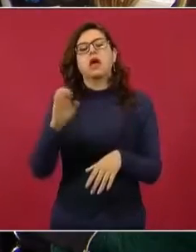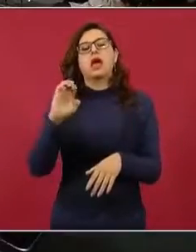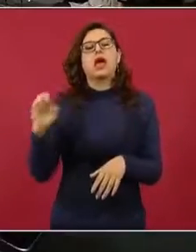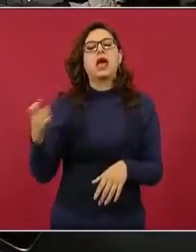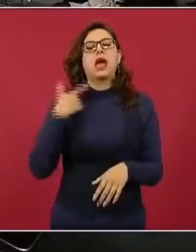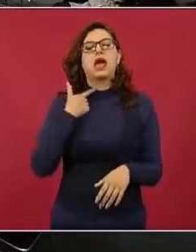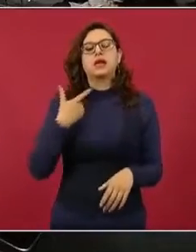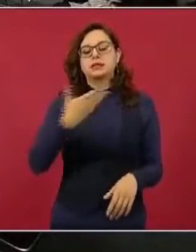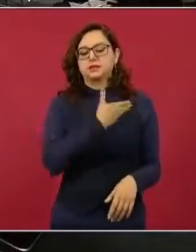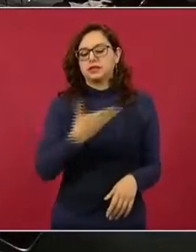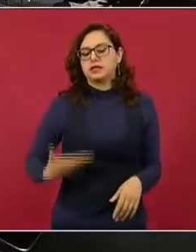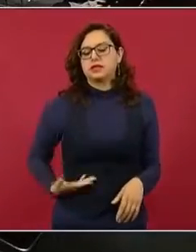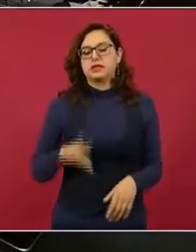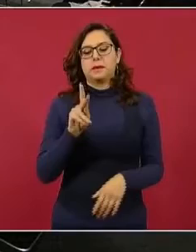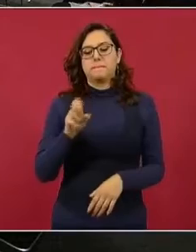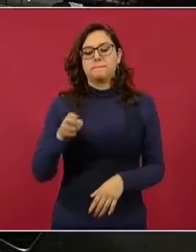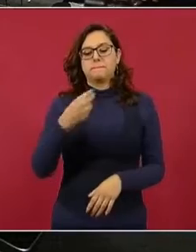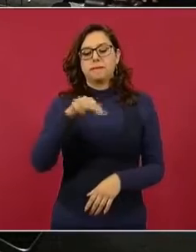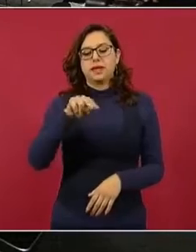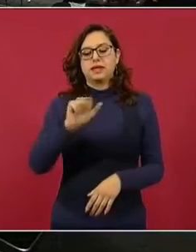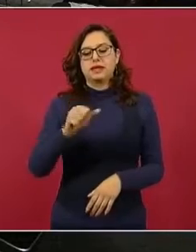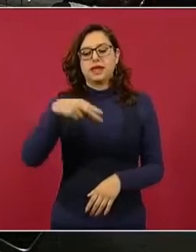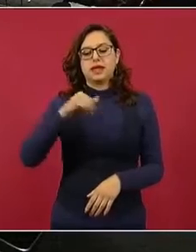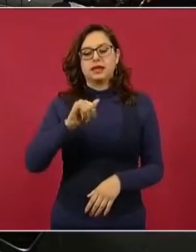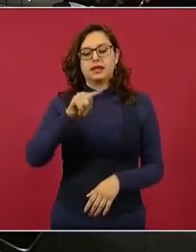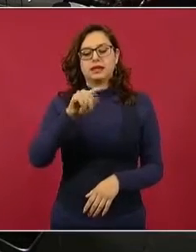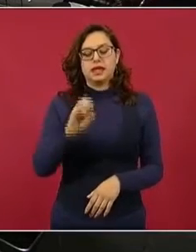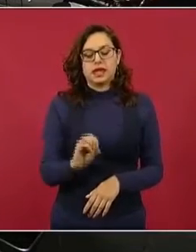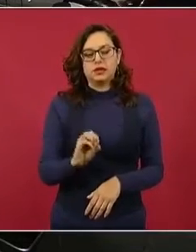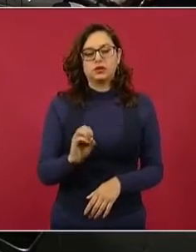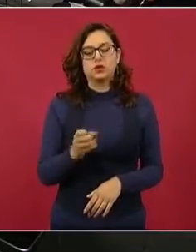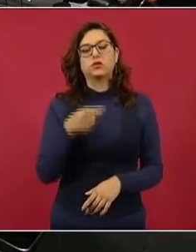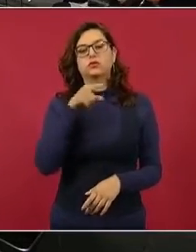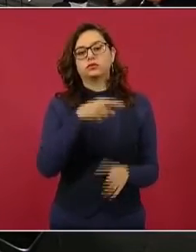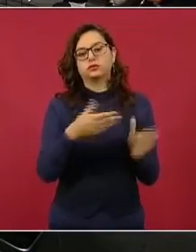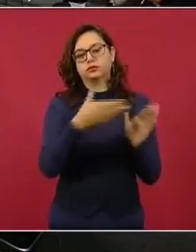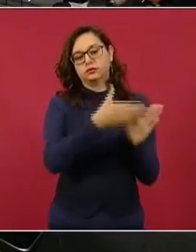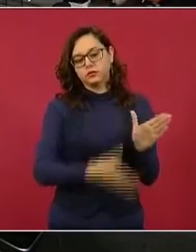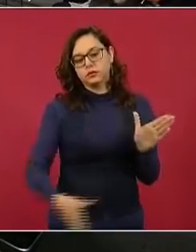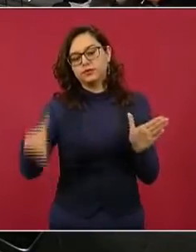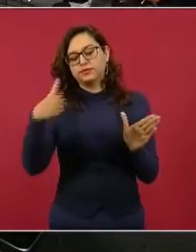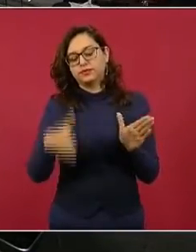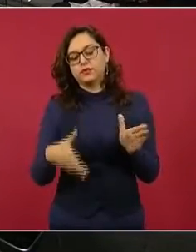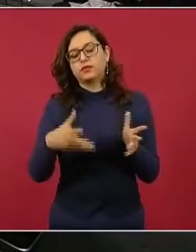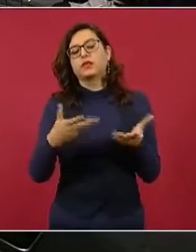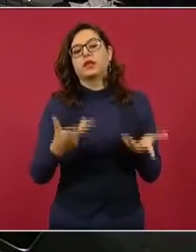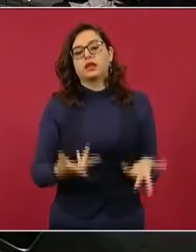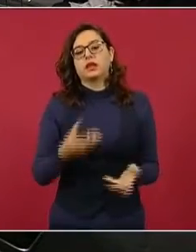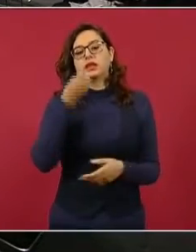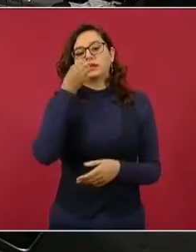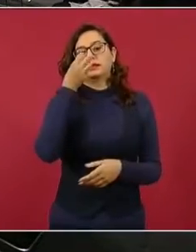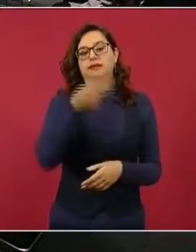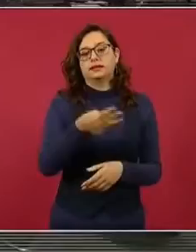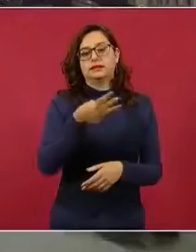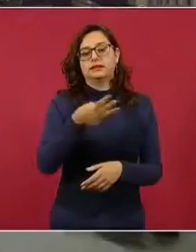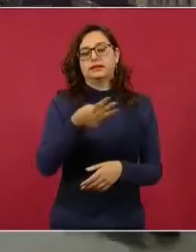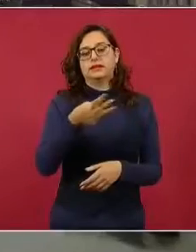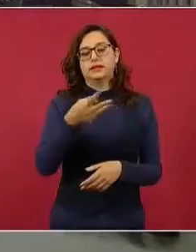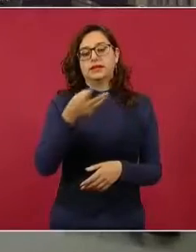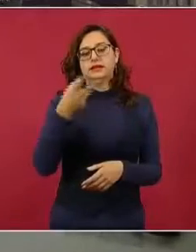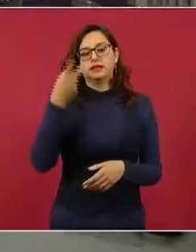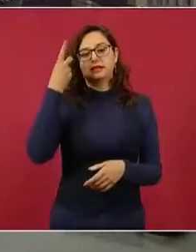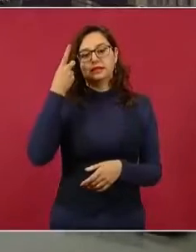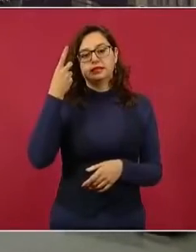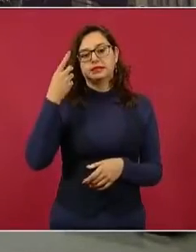durante la directiva de tres funcionarios, entre ellos Emilio Lozoya.